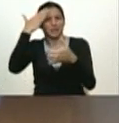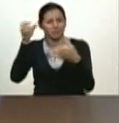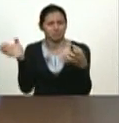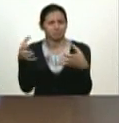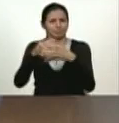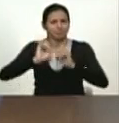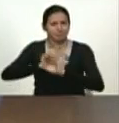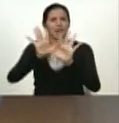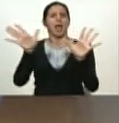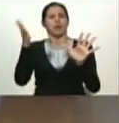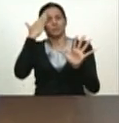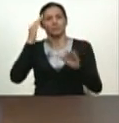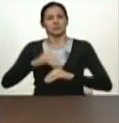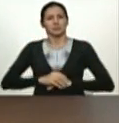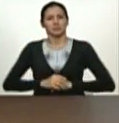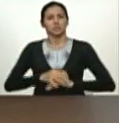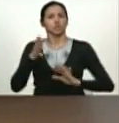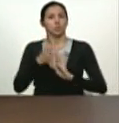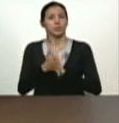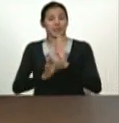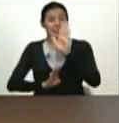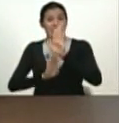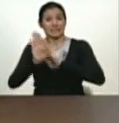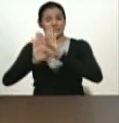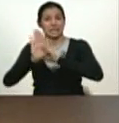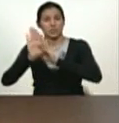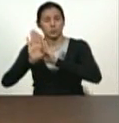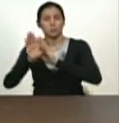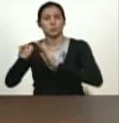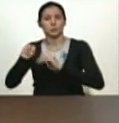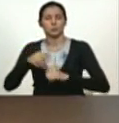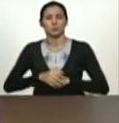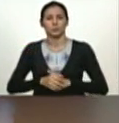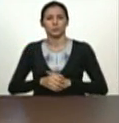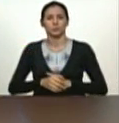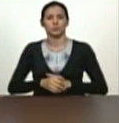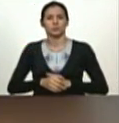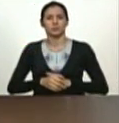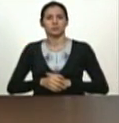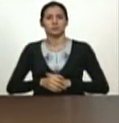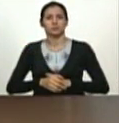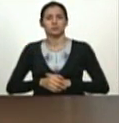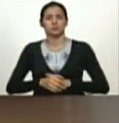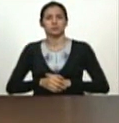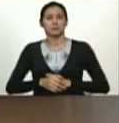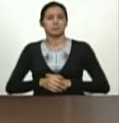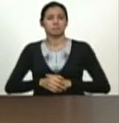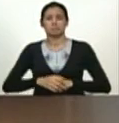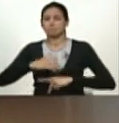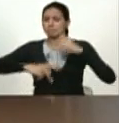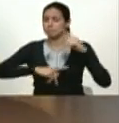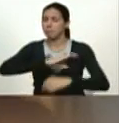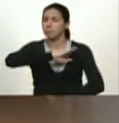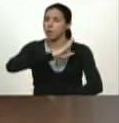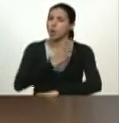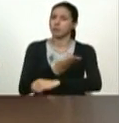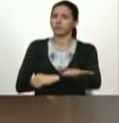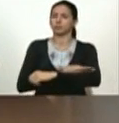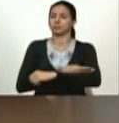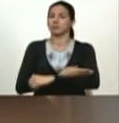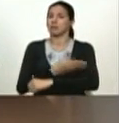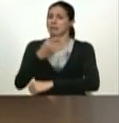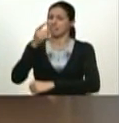de lo que debe ser el desarrollo de un una poderosa fuerza productiva nacional que